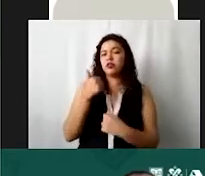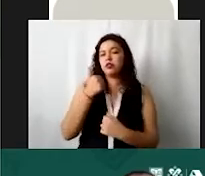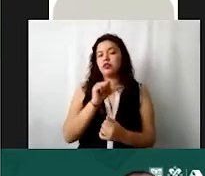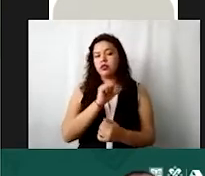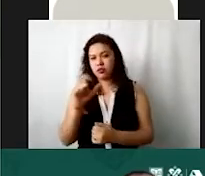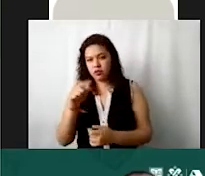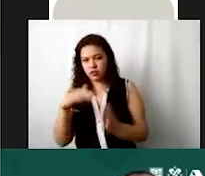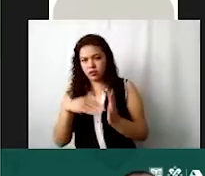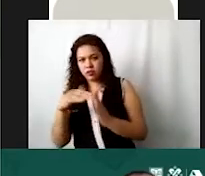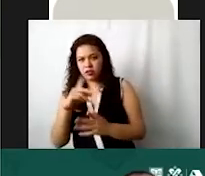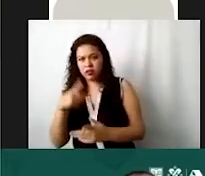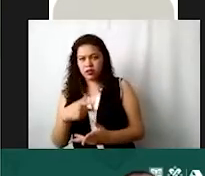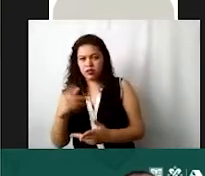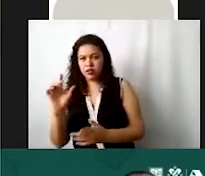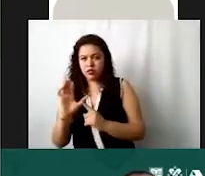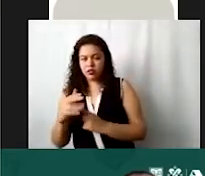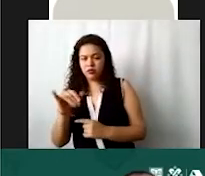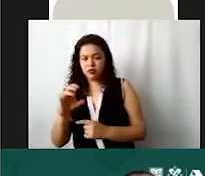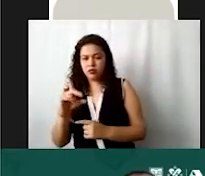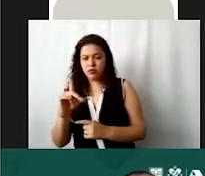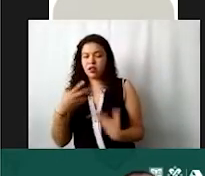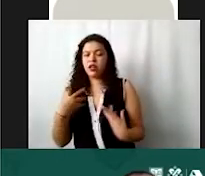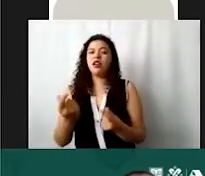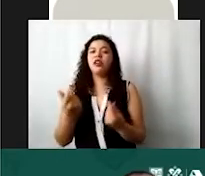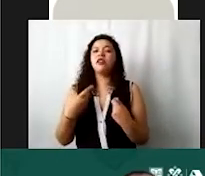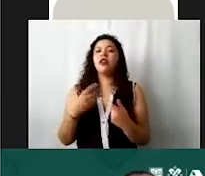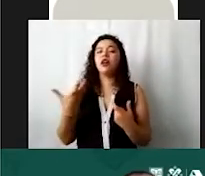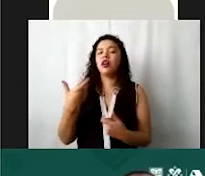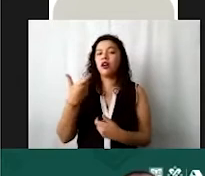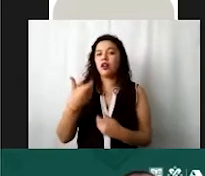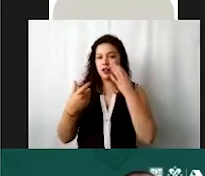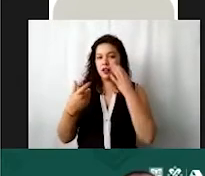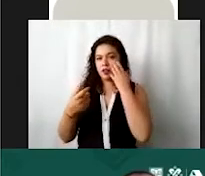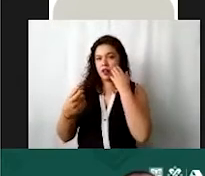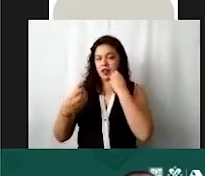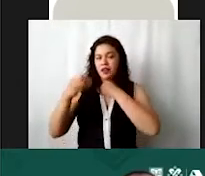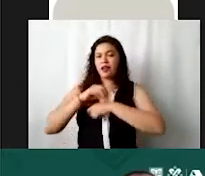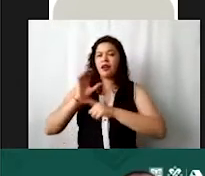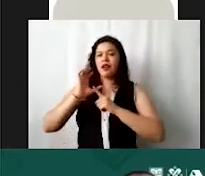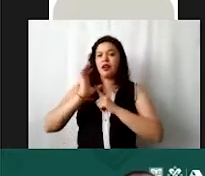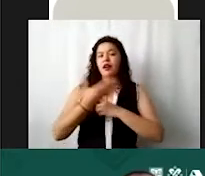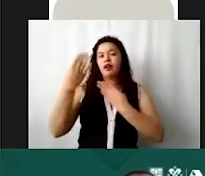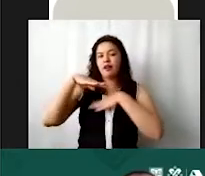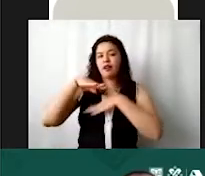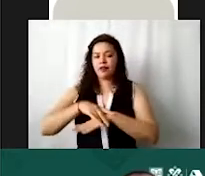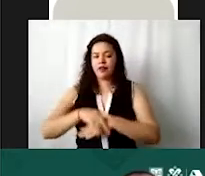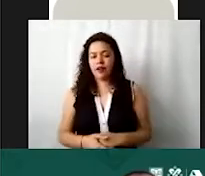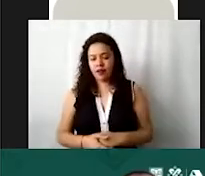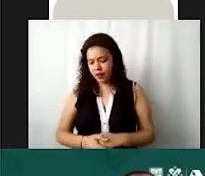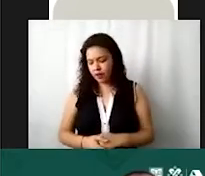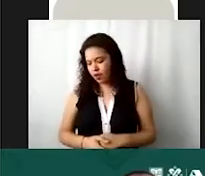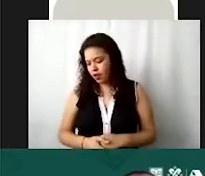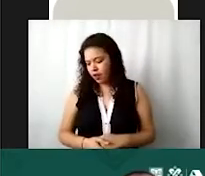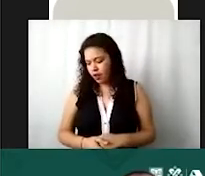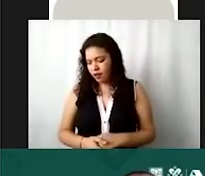comisiones bancarias ahora en gastos financieros se incluyen las comisiones bancarias como